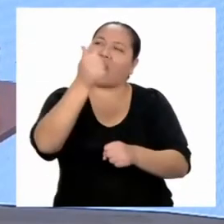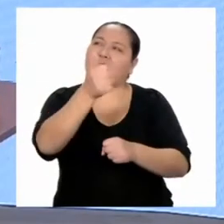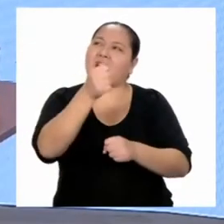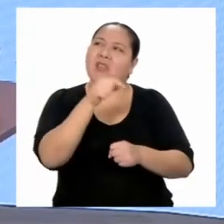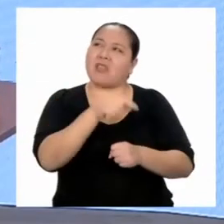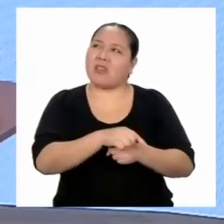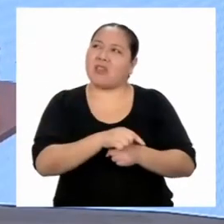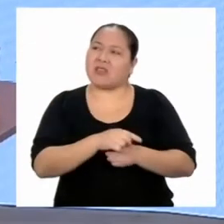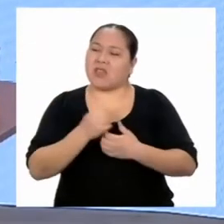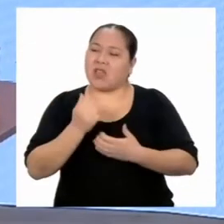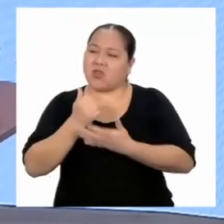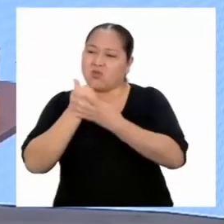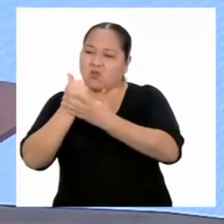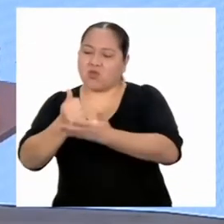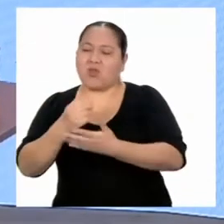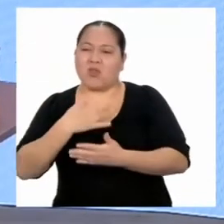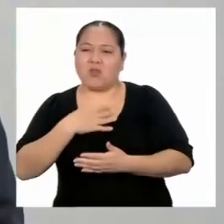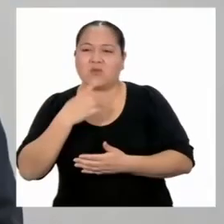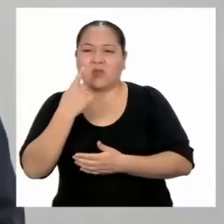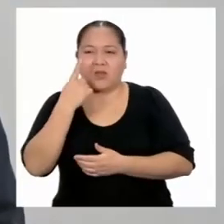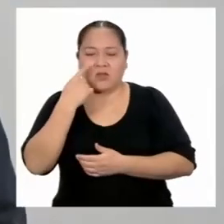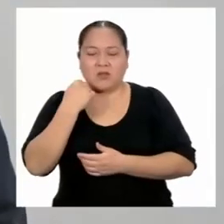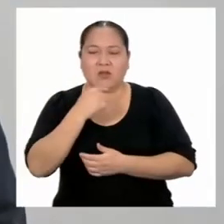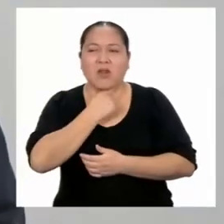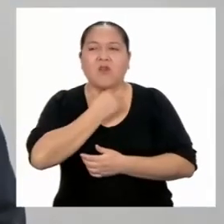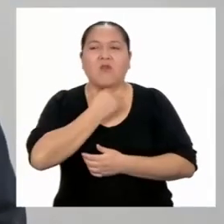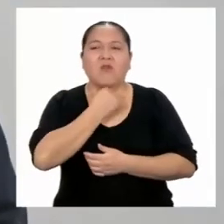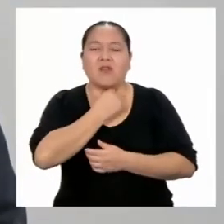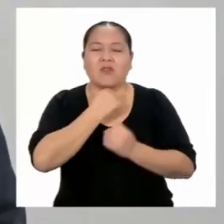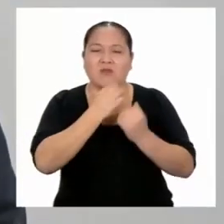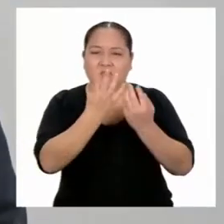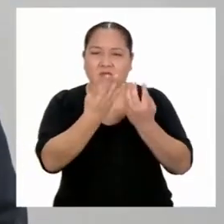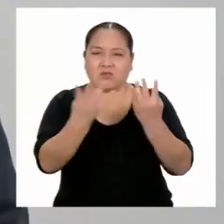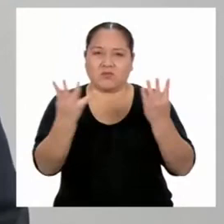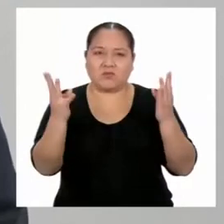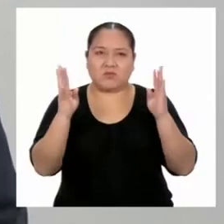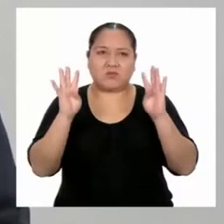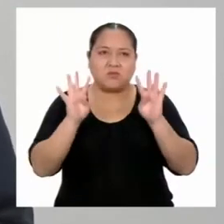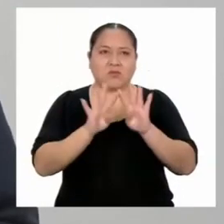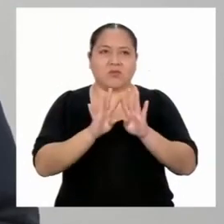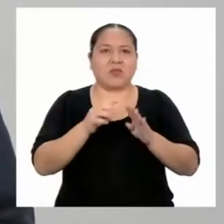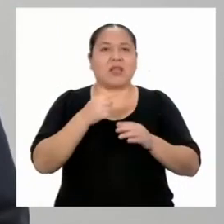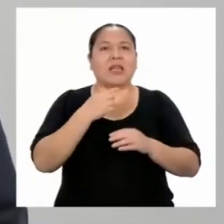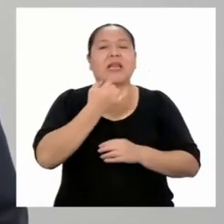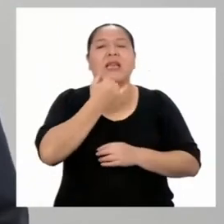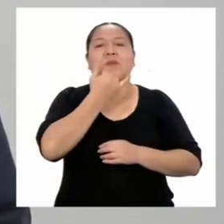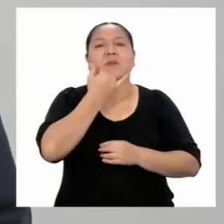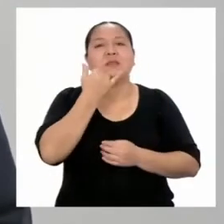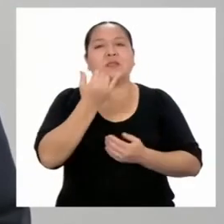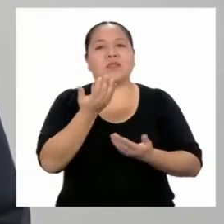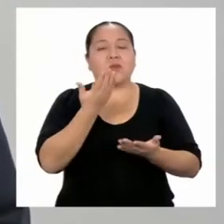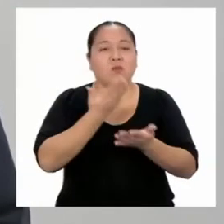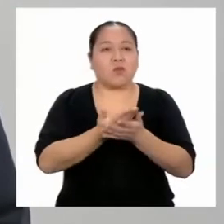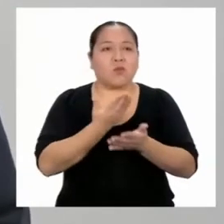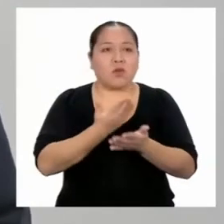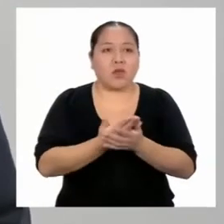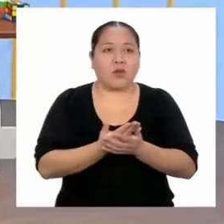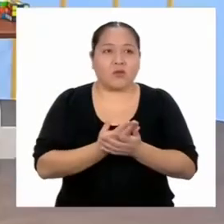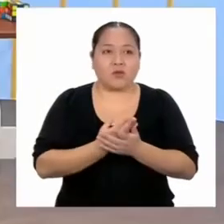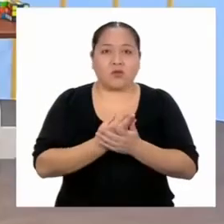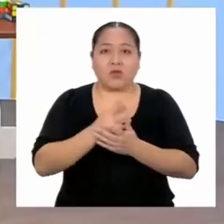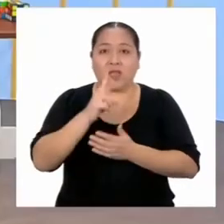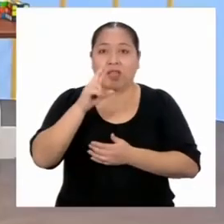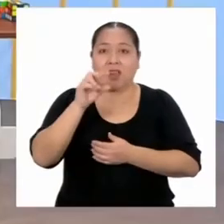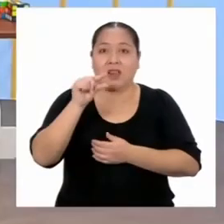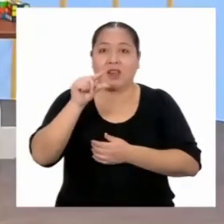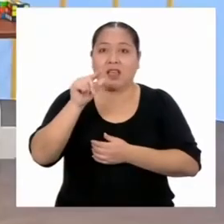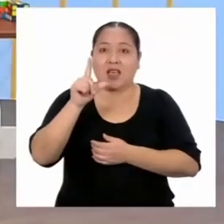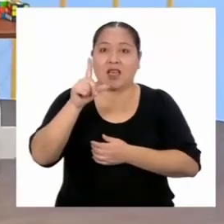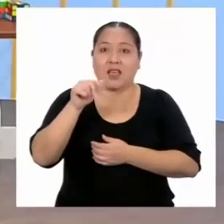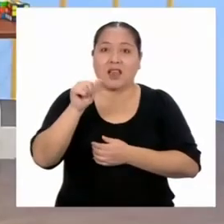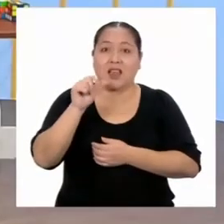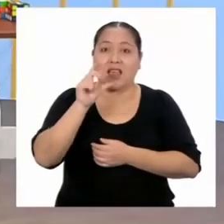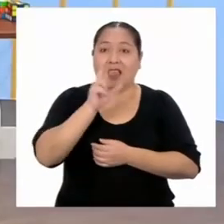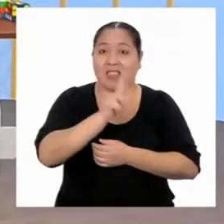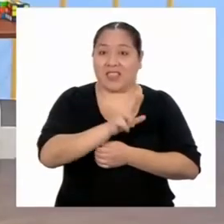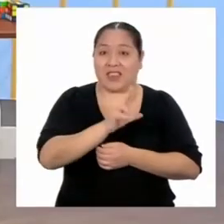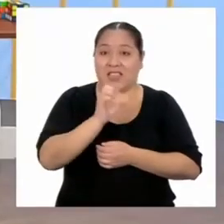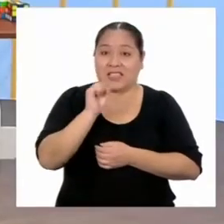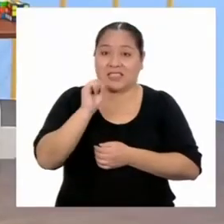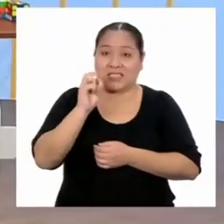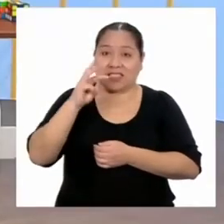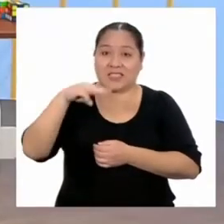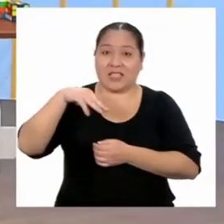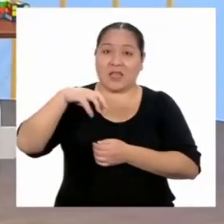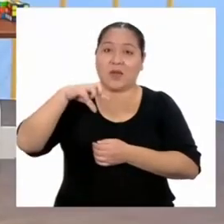ayudar a mi abuelo a acercar su terreno. Jonathan, ¿y qué pasa si pruebas con una regla de tres simple? ¡Claro!